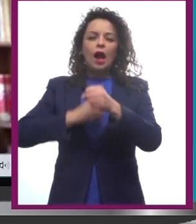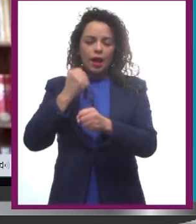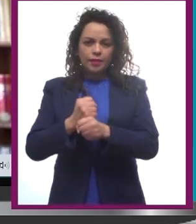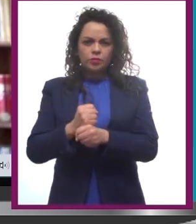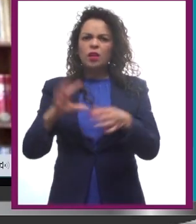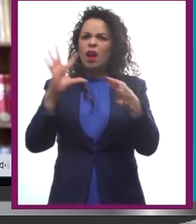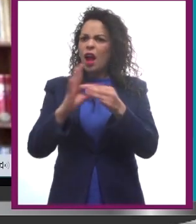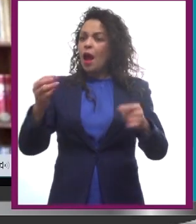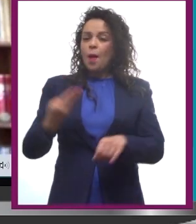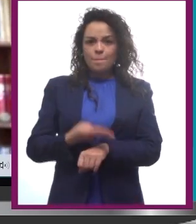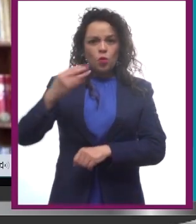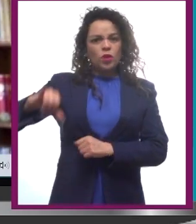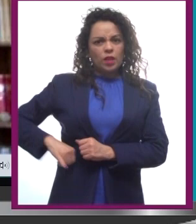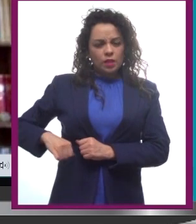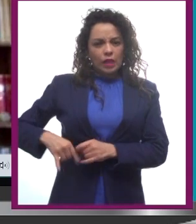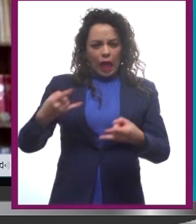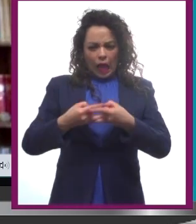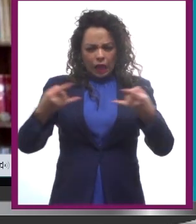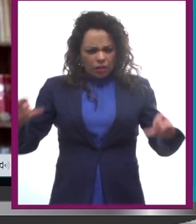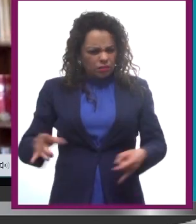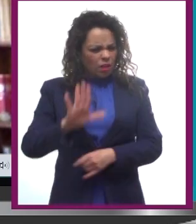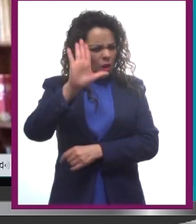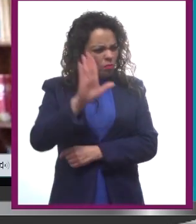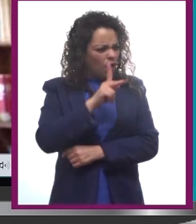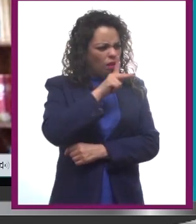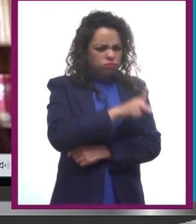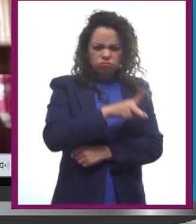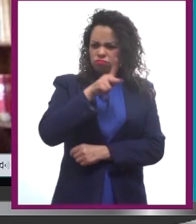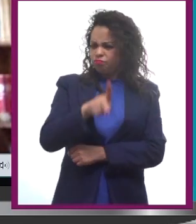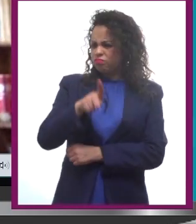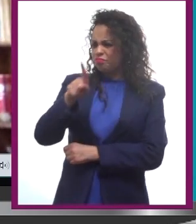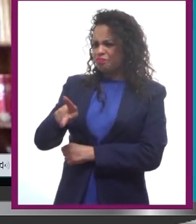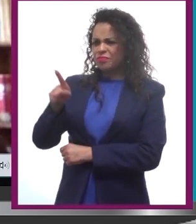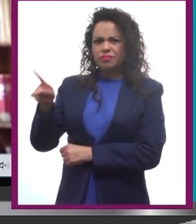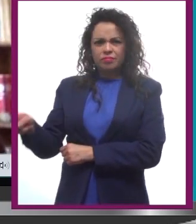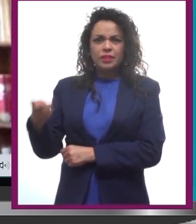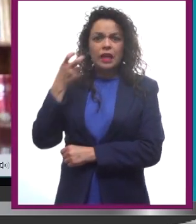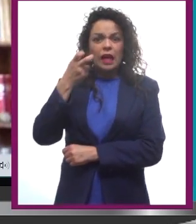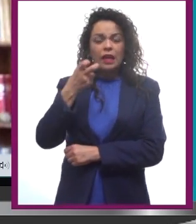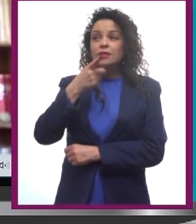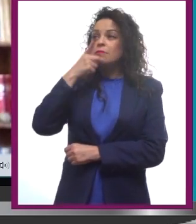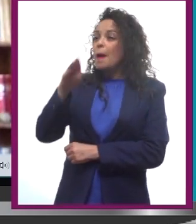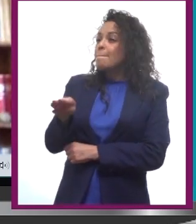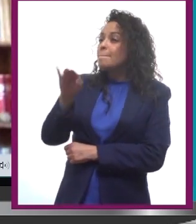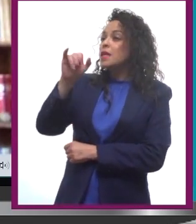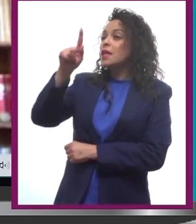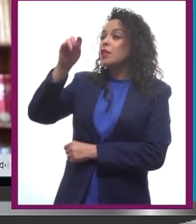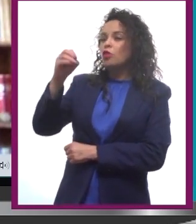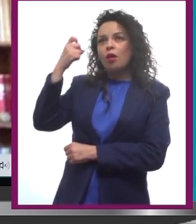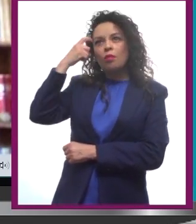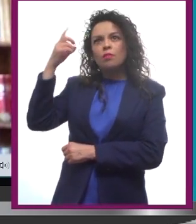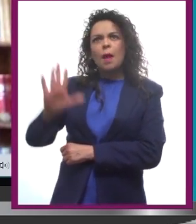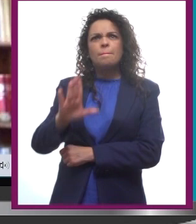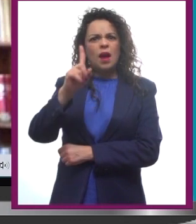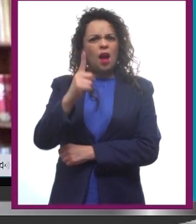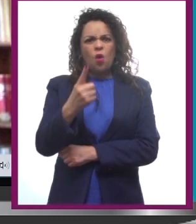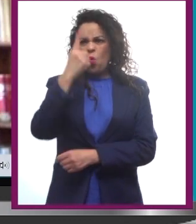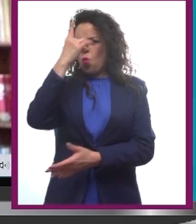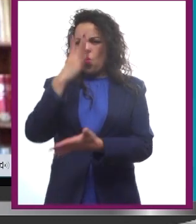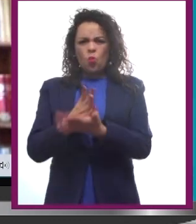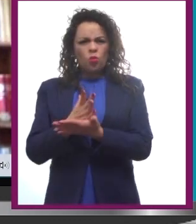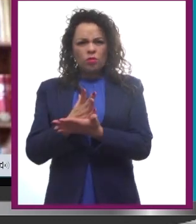las historias se parecían mucho, ¿no? Dijo, es que estos mitos parecieran ser un único mito.